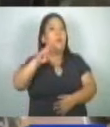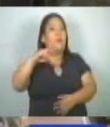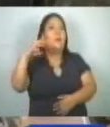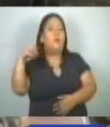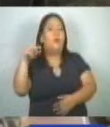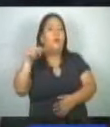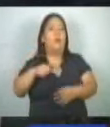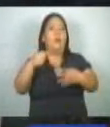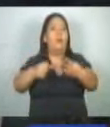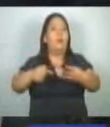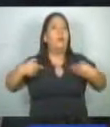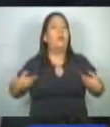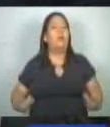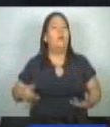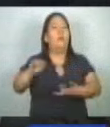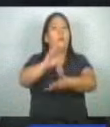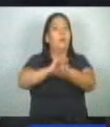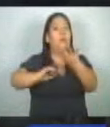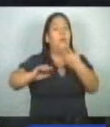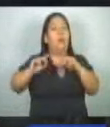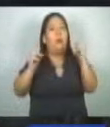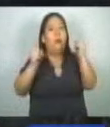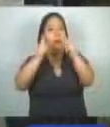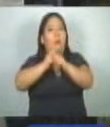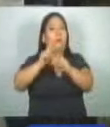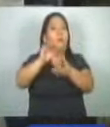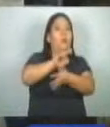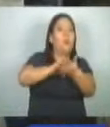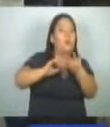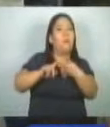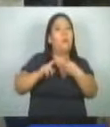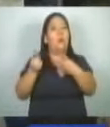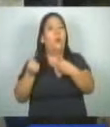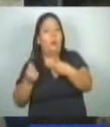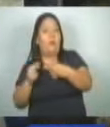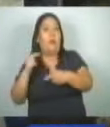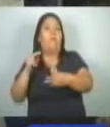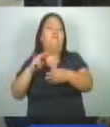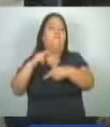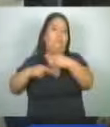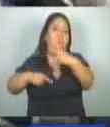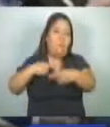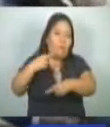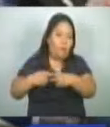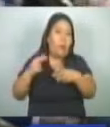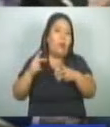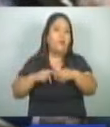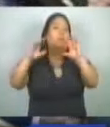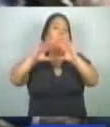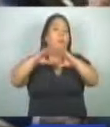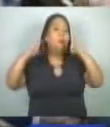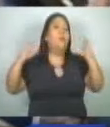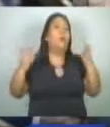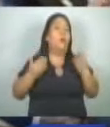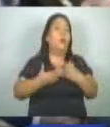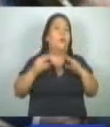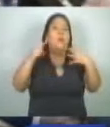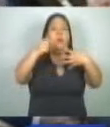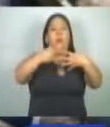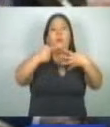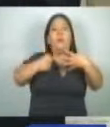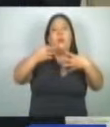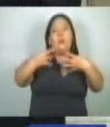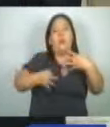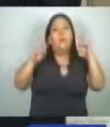Ambiental, donde se abordarán temas como el cambio climático, economía verde, derecho ambiental internacional y políticas públicas